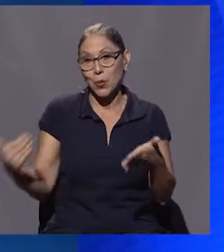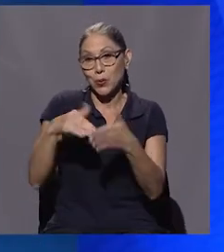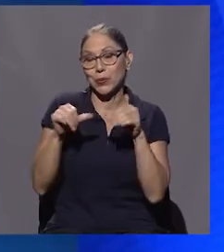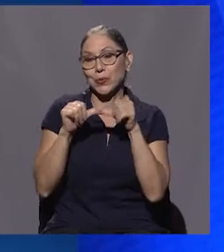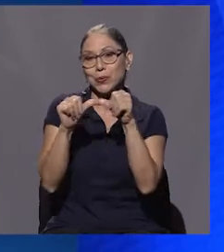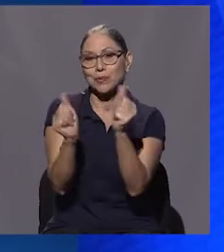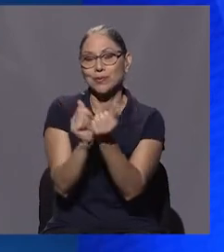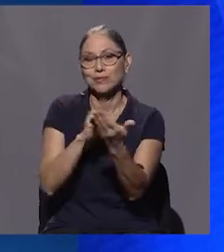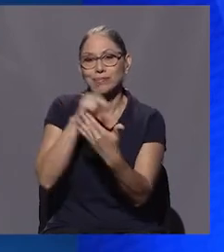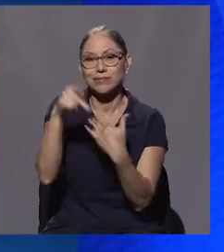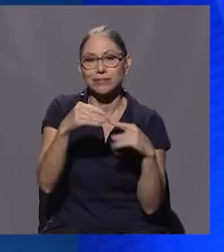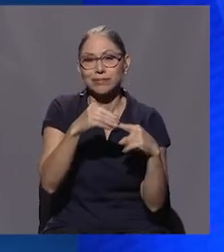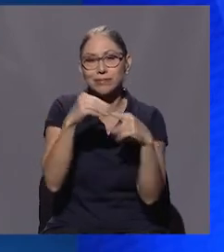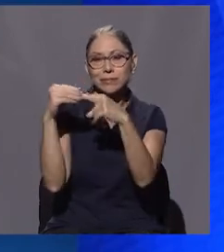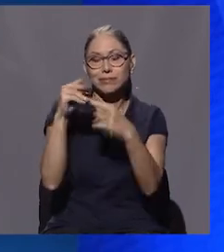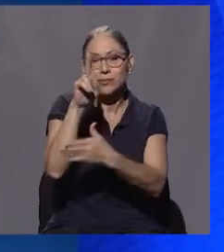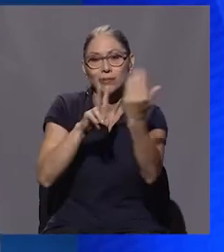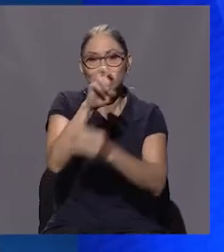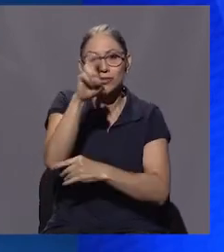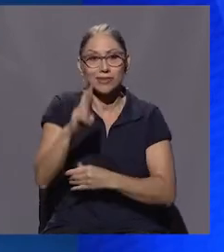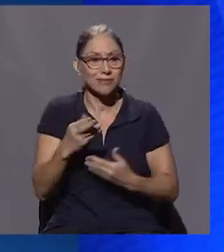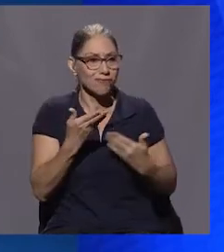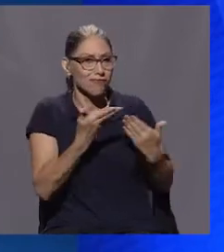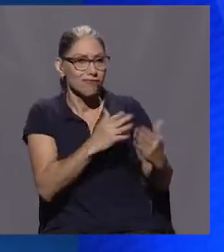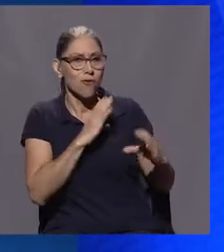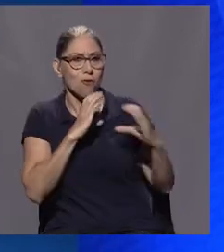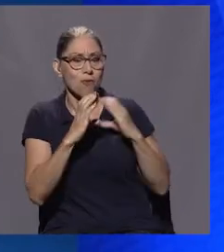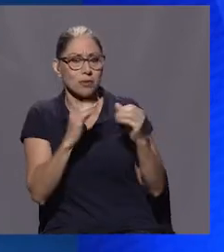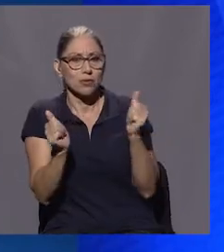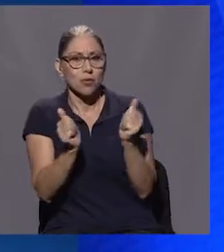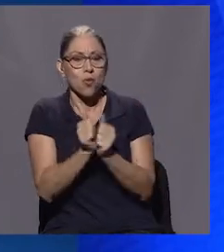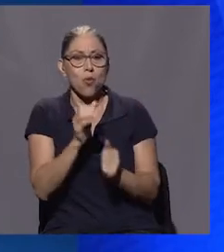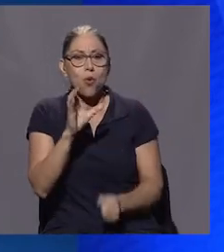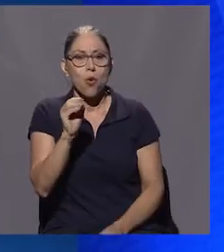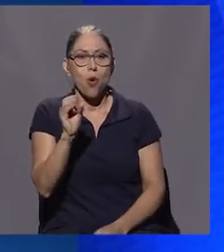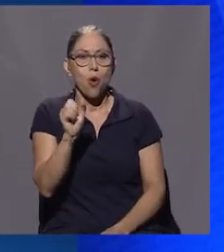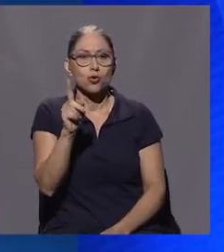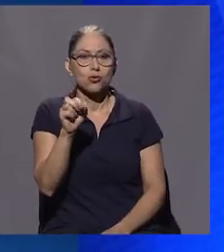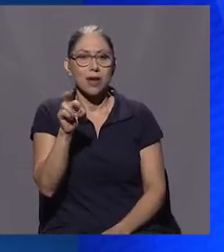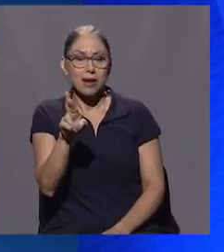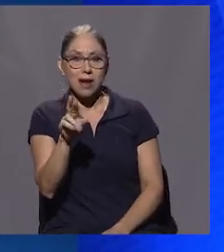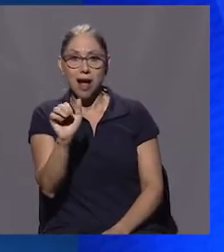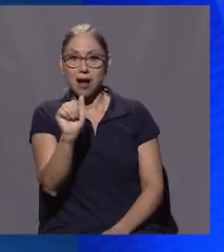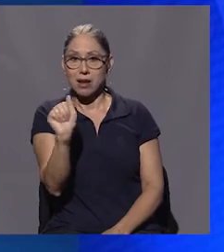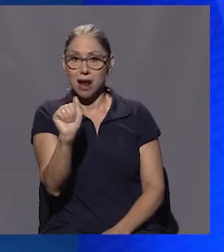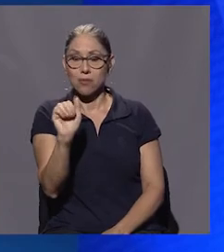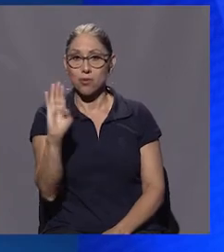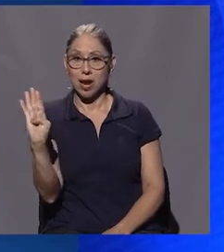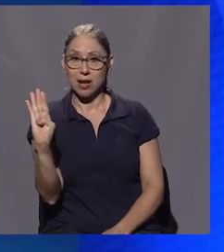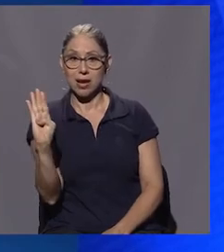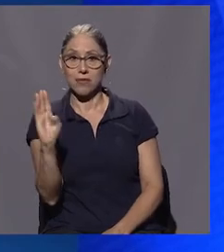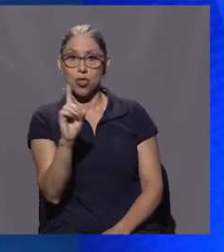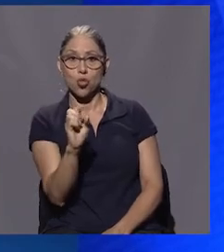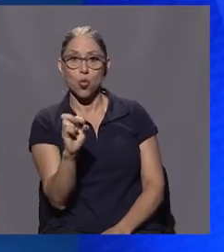Regresamos a Especiales Universidad de Costa Rica. Tengo el gusto de conversar hoy con don Oscar Aguilar Buggarelli, el doctor, quien tiene muchos